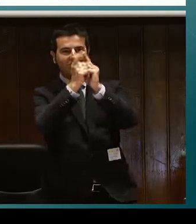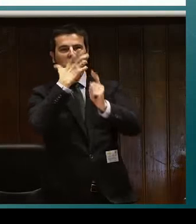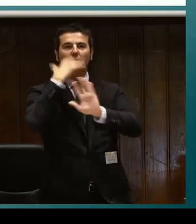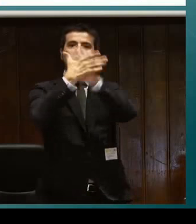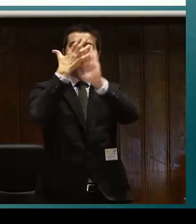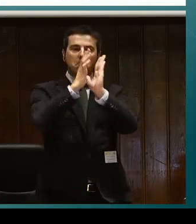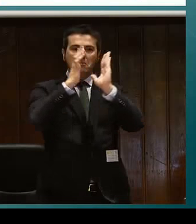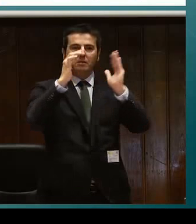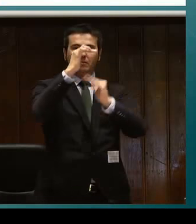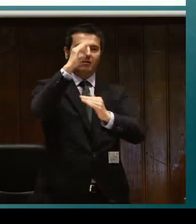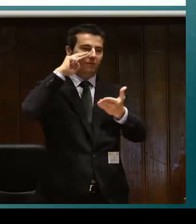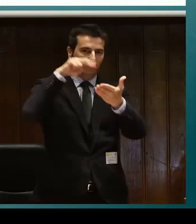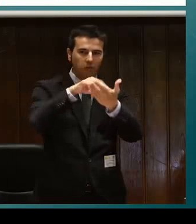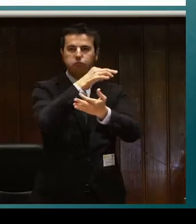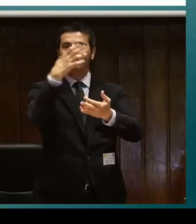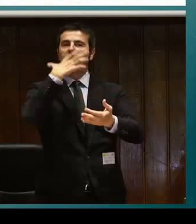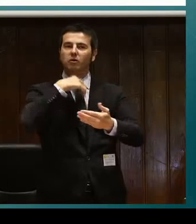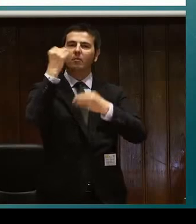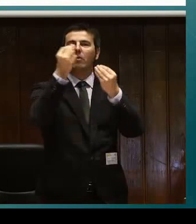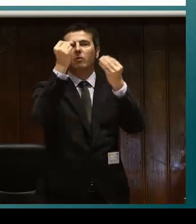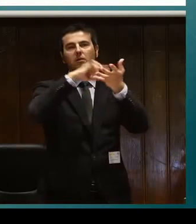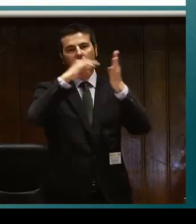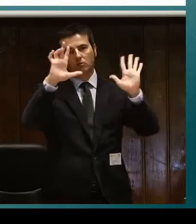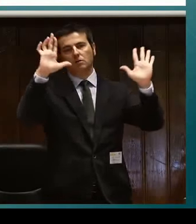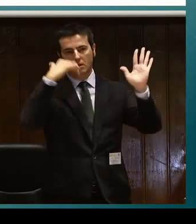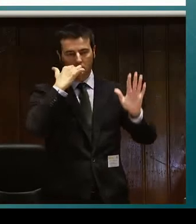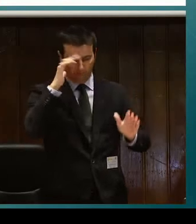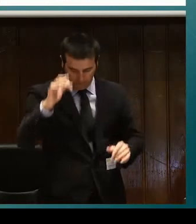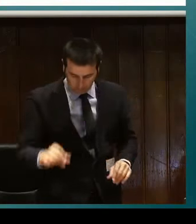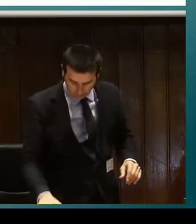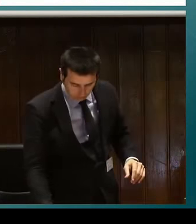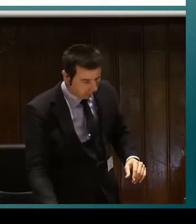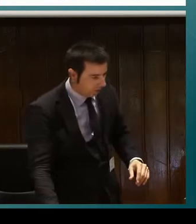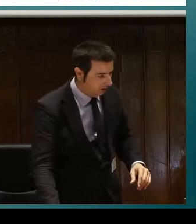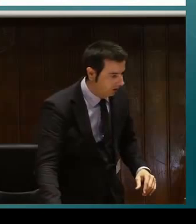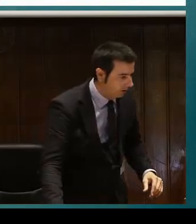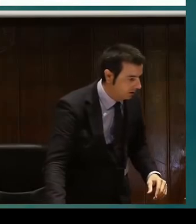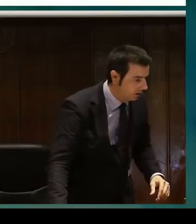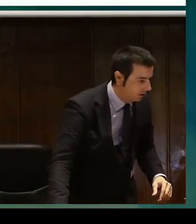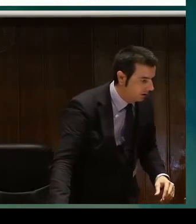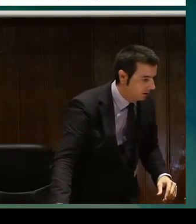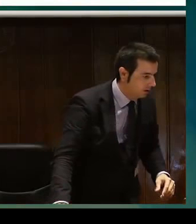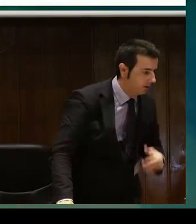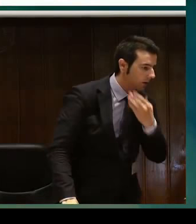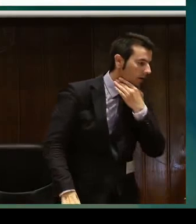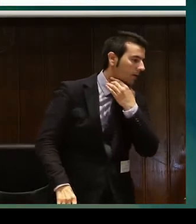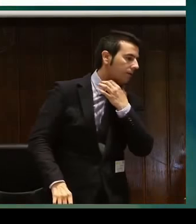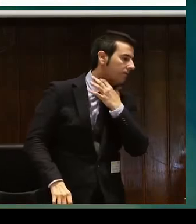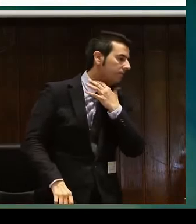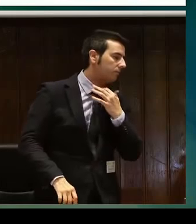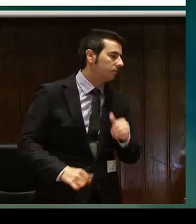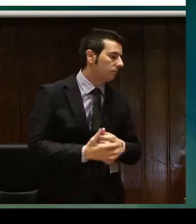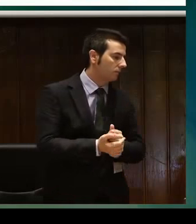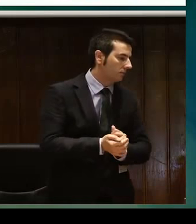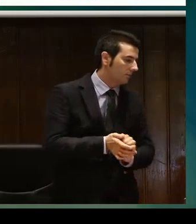Además, se puede adaptar la pantalla, es adaptable también con la línea Braille y bueno, esto es una ventaja